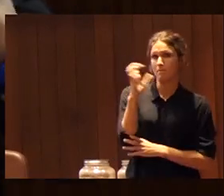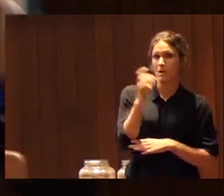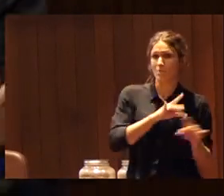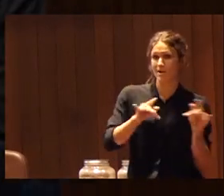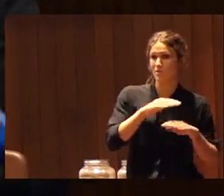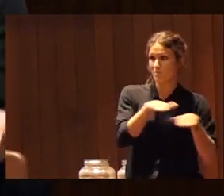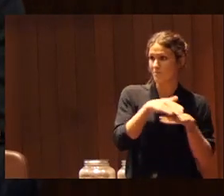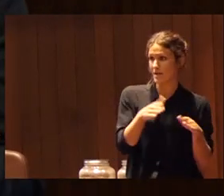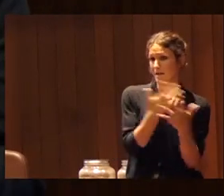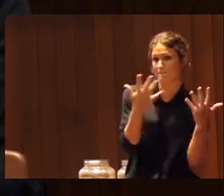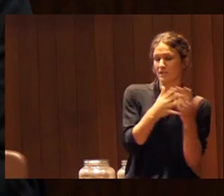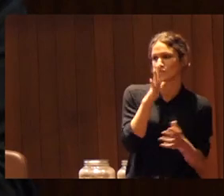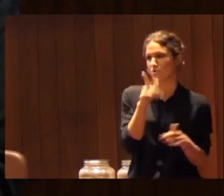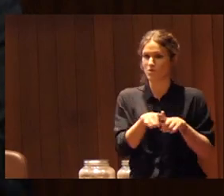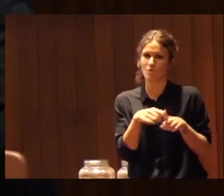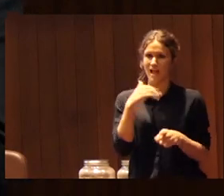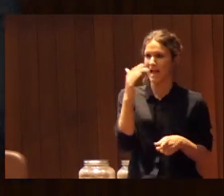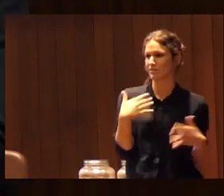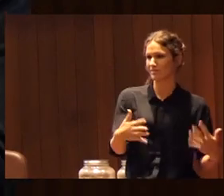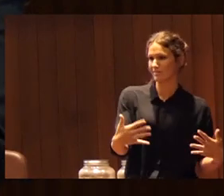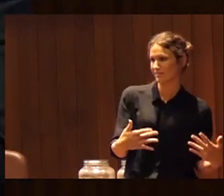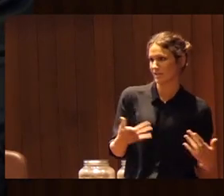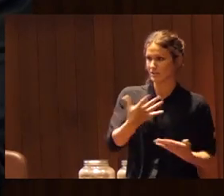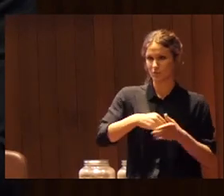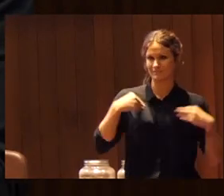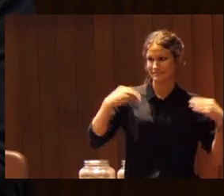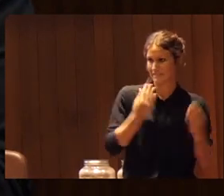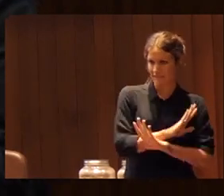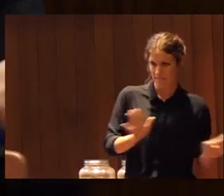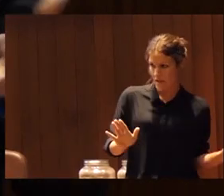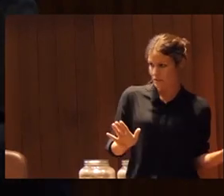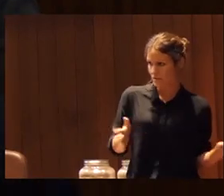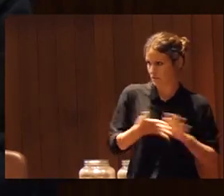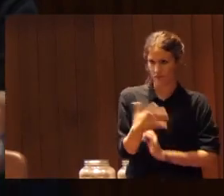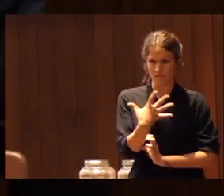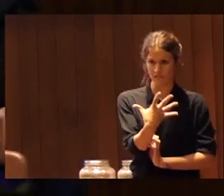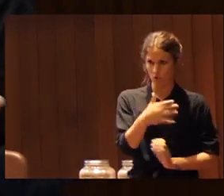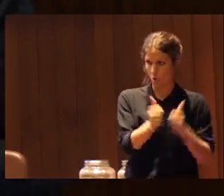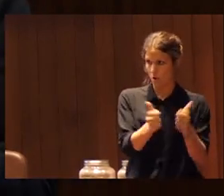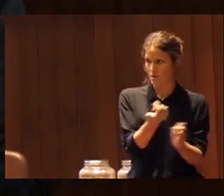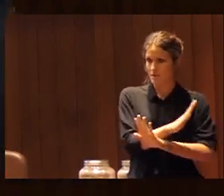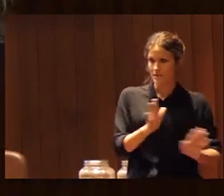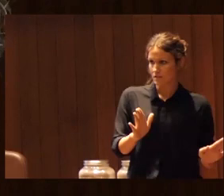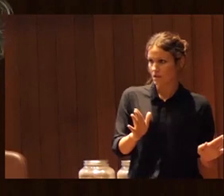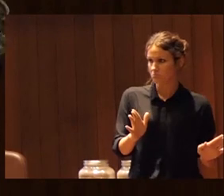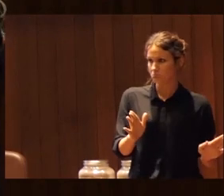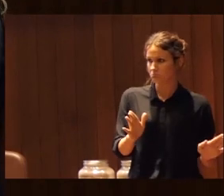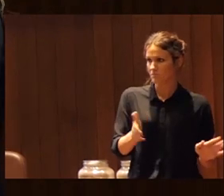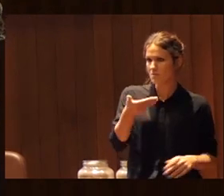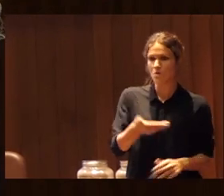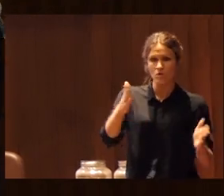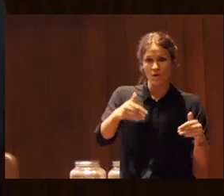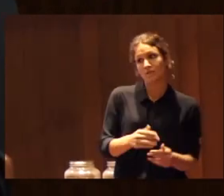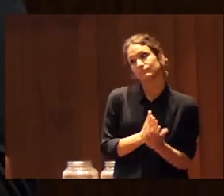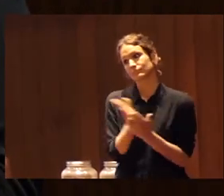colegueo para pasarlo bien y ahí no tiene ninguna implicación o jugamos cinco y quien juega pues no importa y otras veces